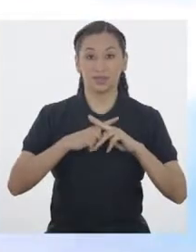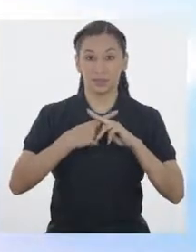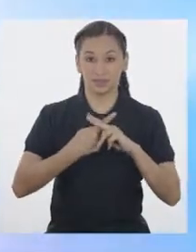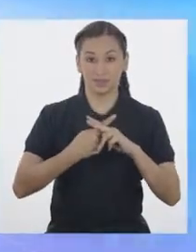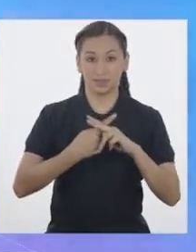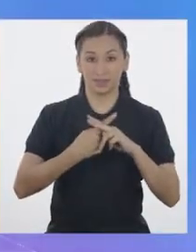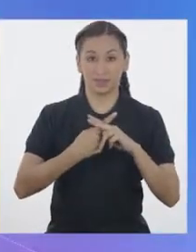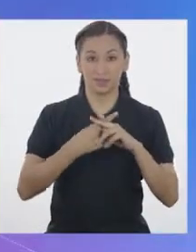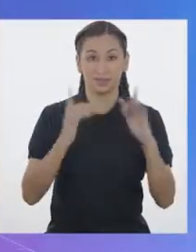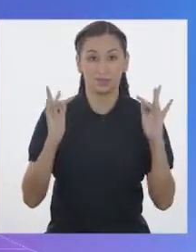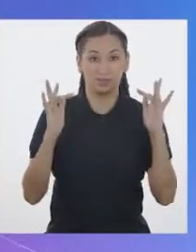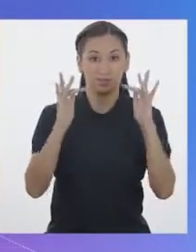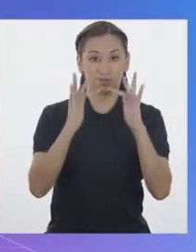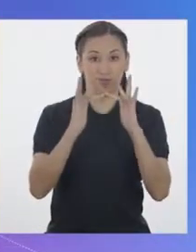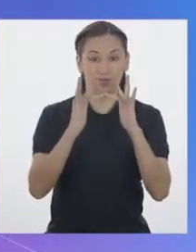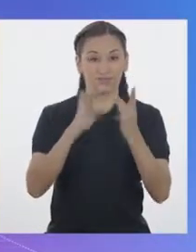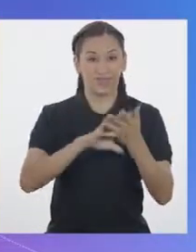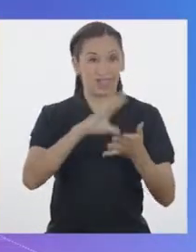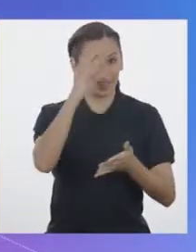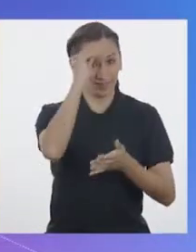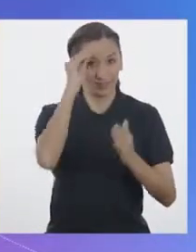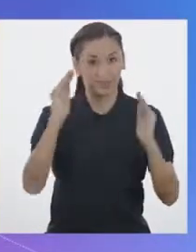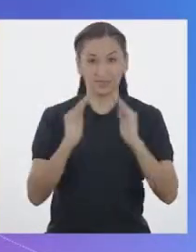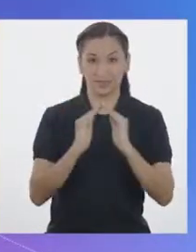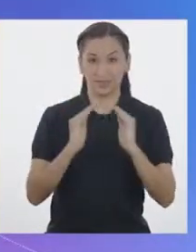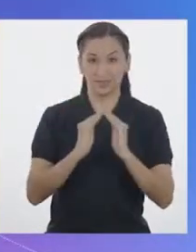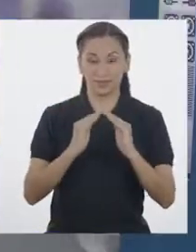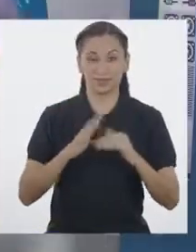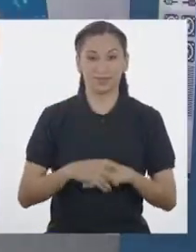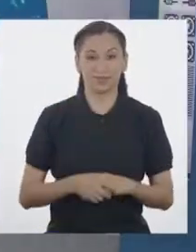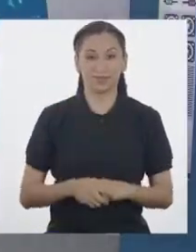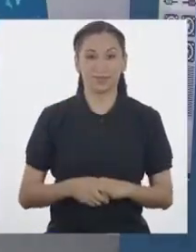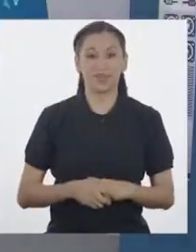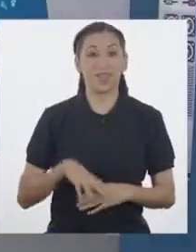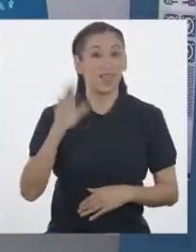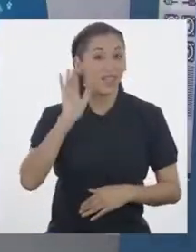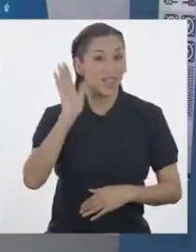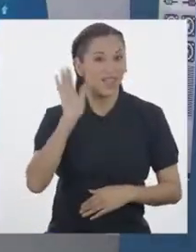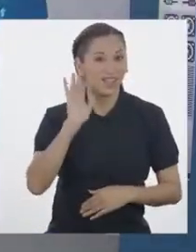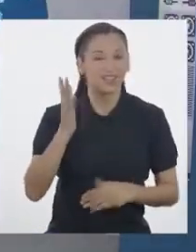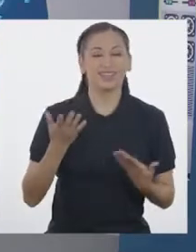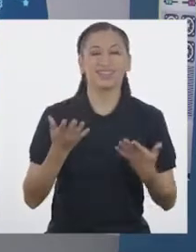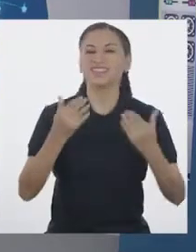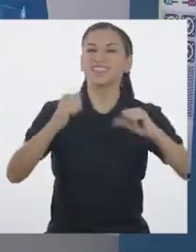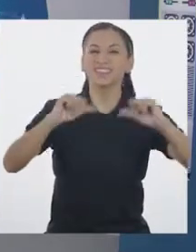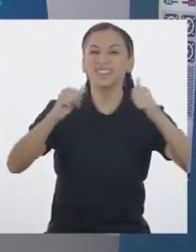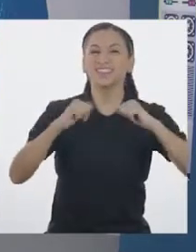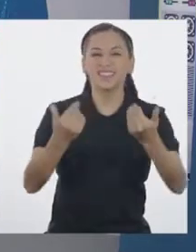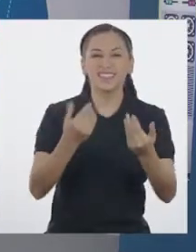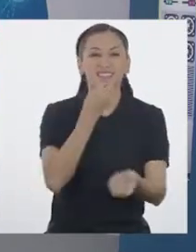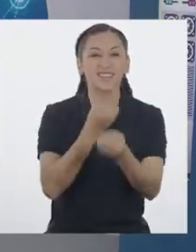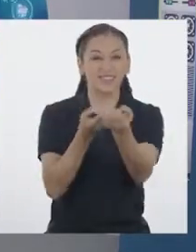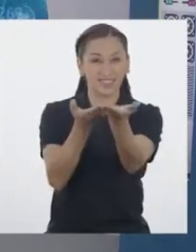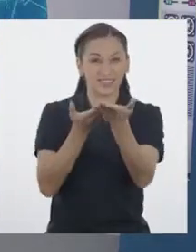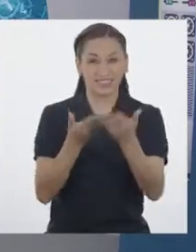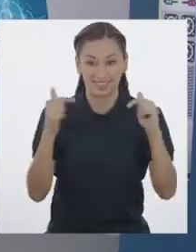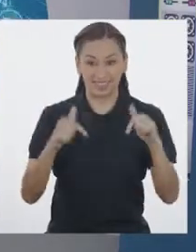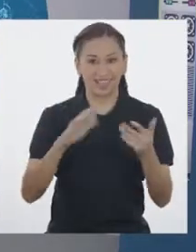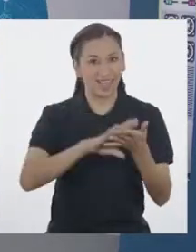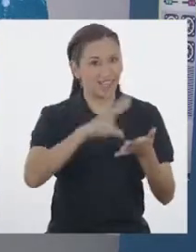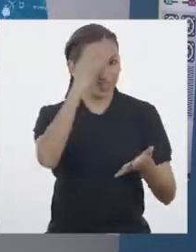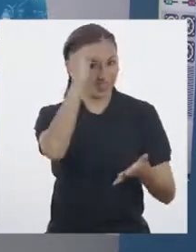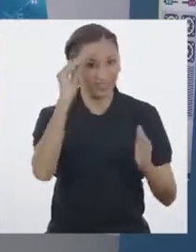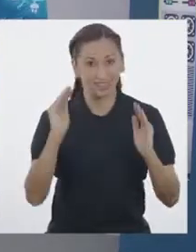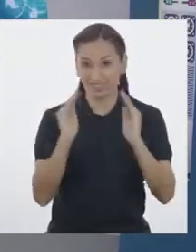Iniciando. Conexión Aprendo en Casa. ¡Hola! Bienvenidas y bienvenidos